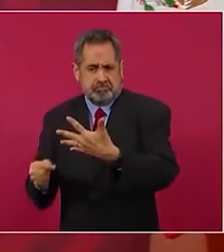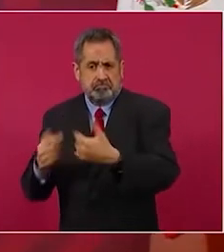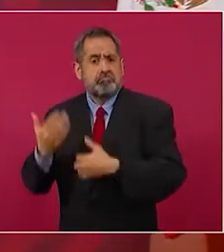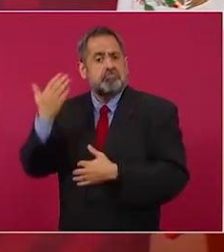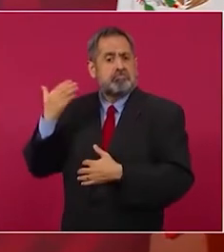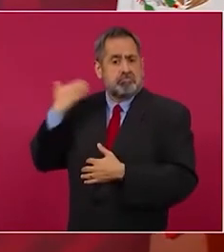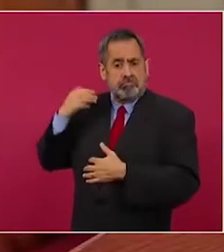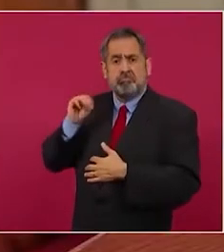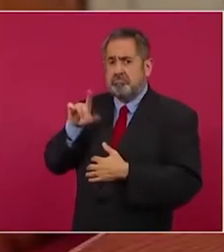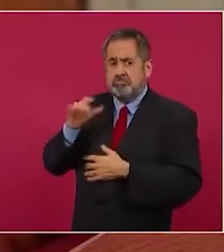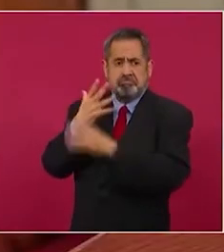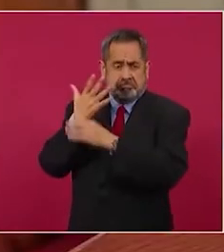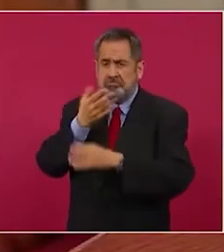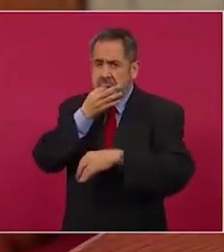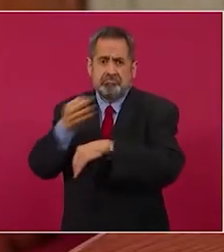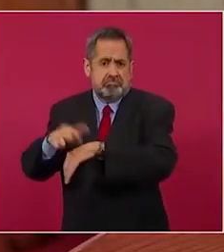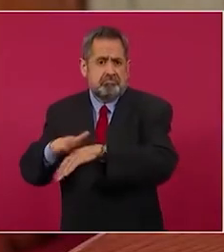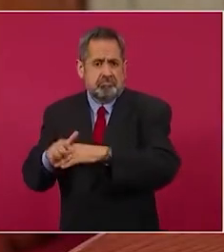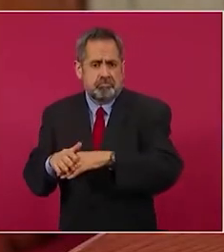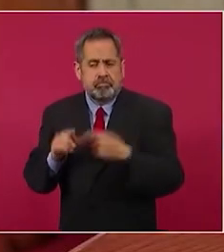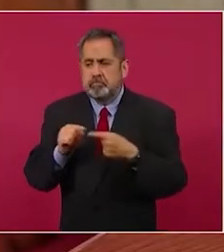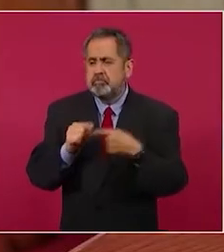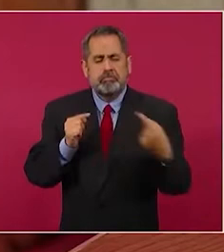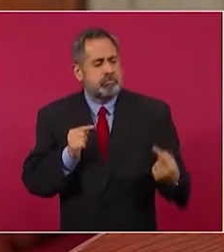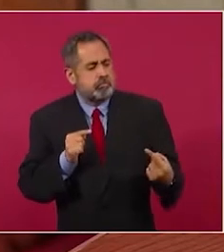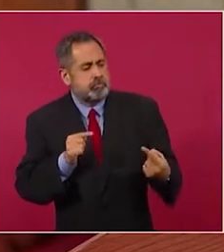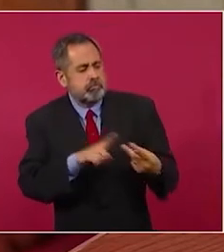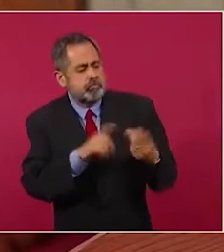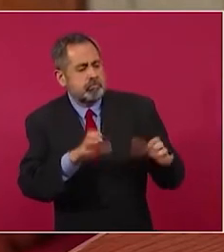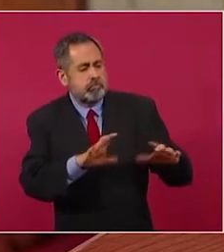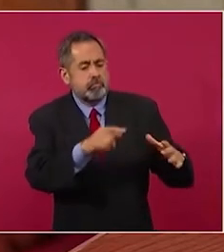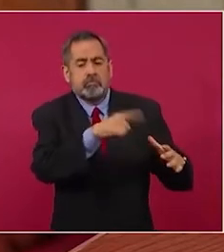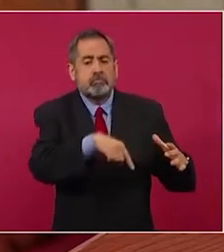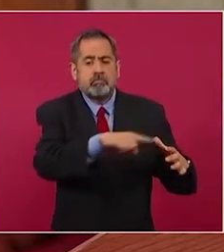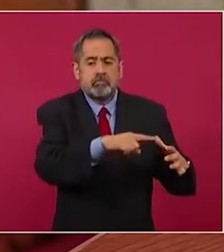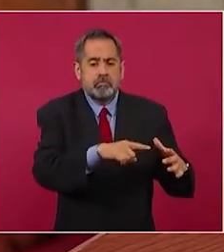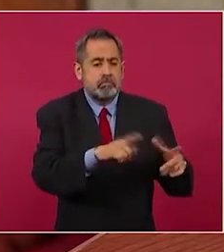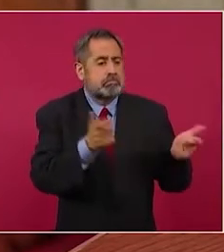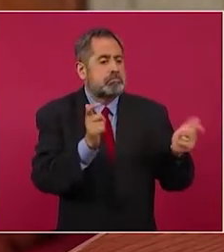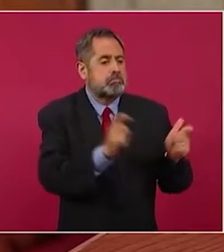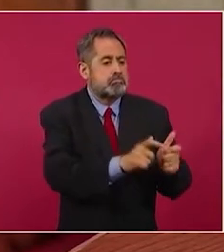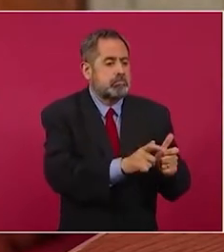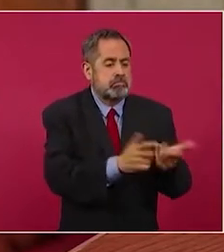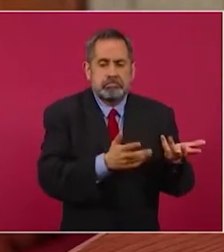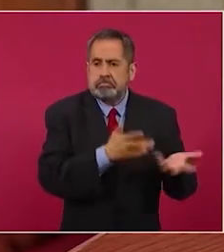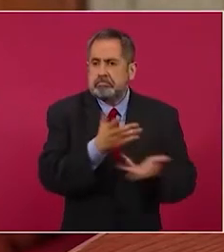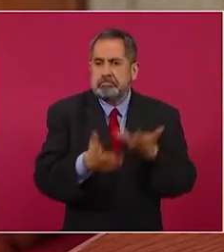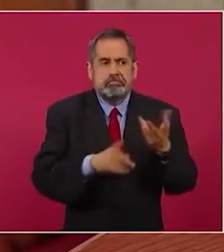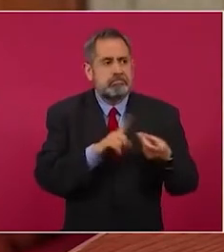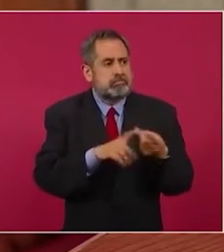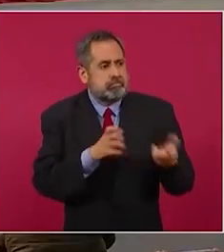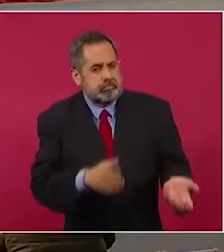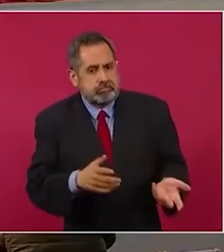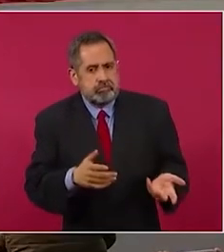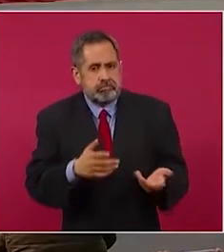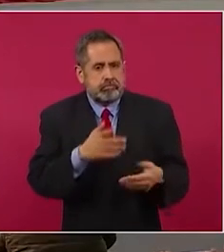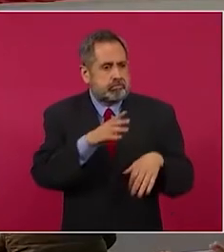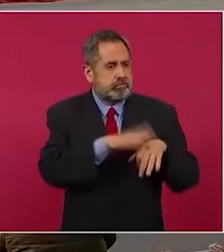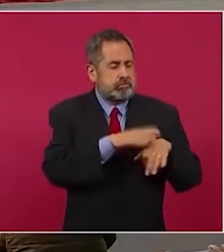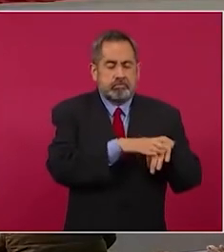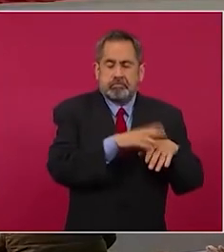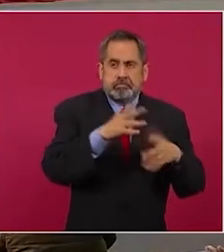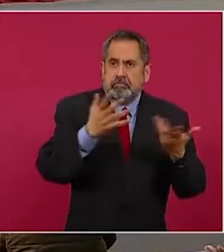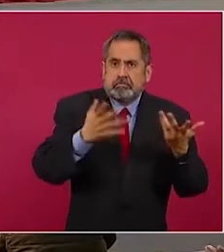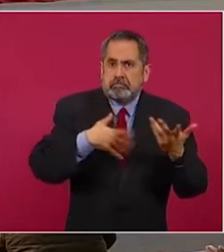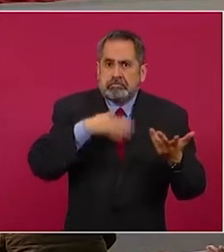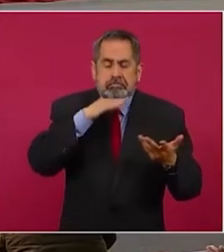hoy de gobierno. Y pregunte, ¿y dónde está la oposición? Pues lo que queda de ella debe andar en algún lugar, le decía cercano a Bavia